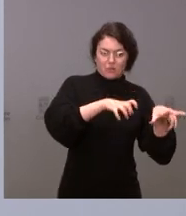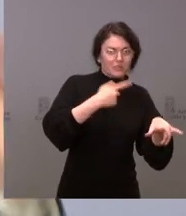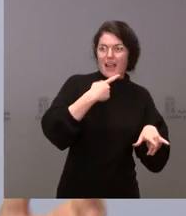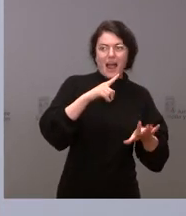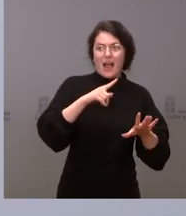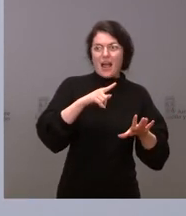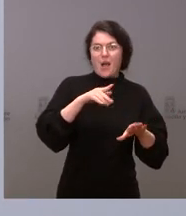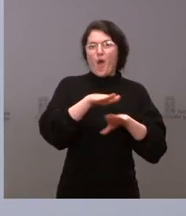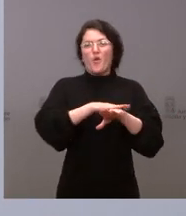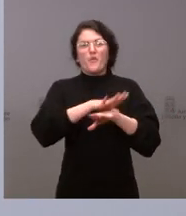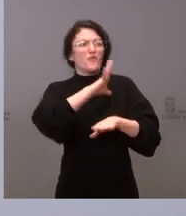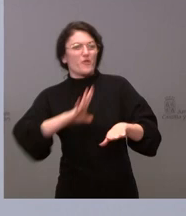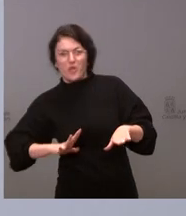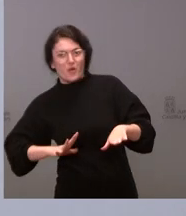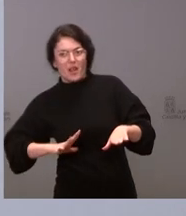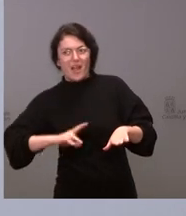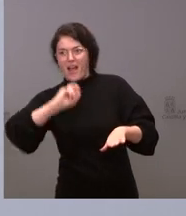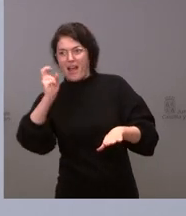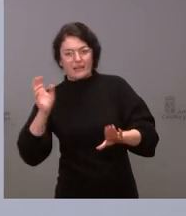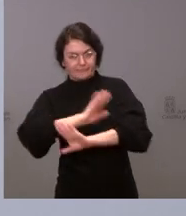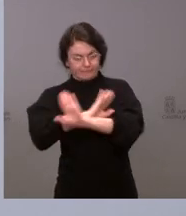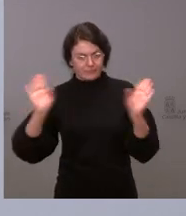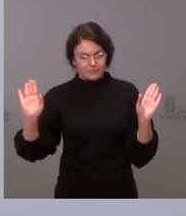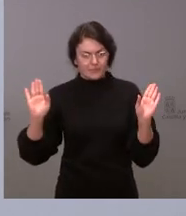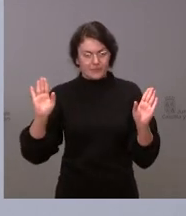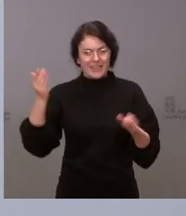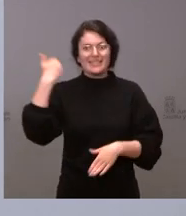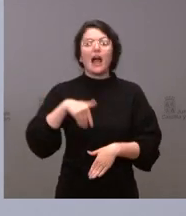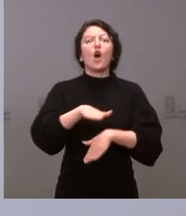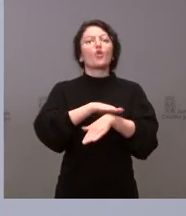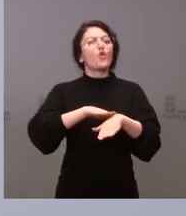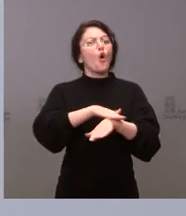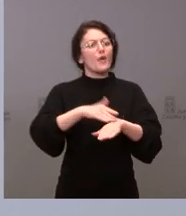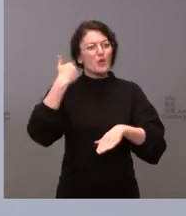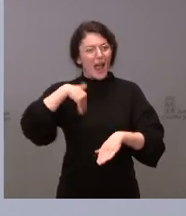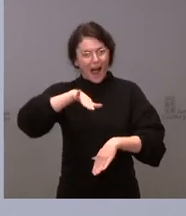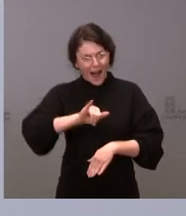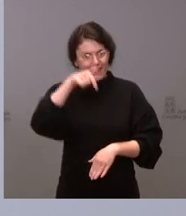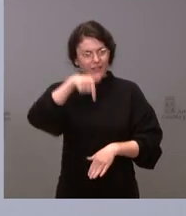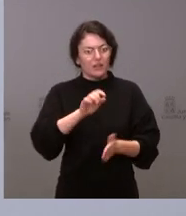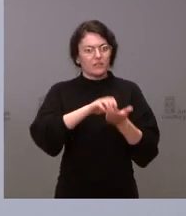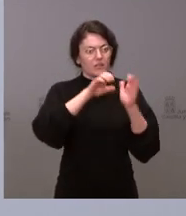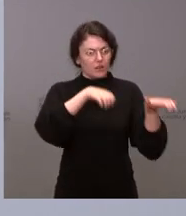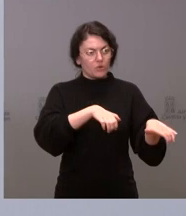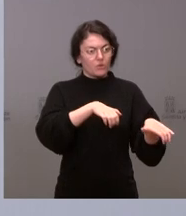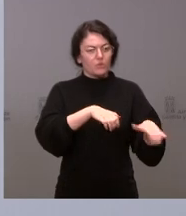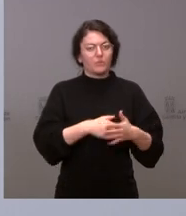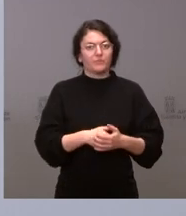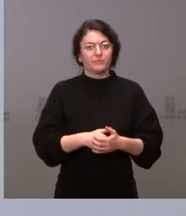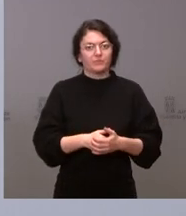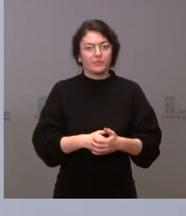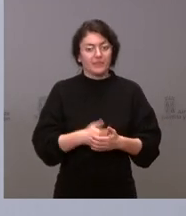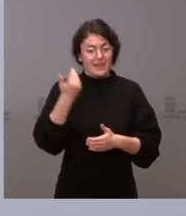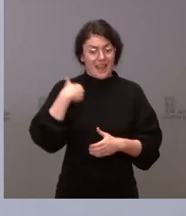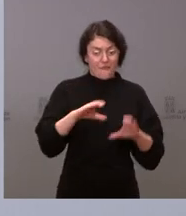de otras posibilidades. Ya hay un Gobierno en Castilla y León. Hay un Gobierno que, por responsabilidad, las dos